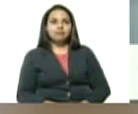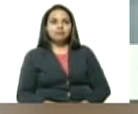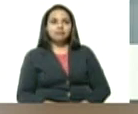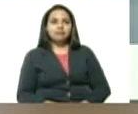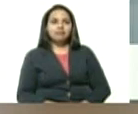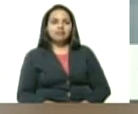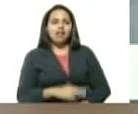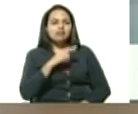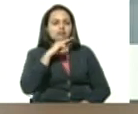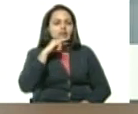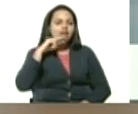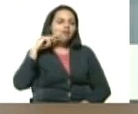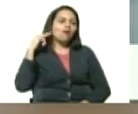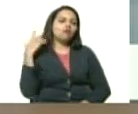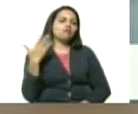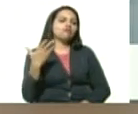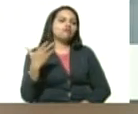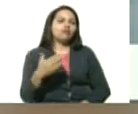sabroso, de verdad,